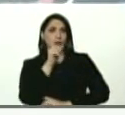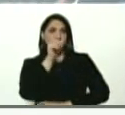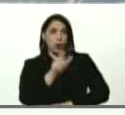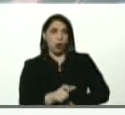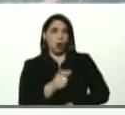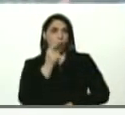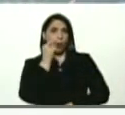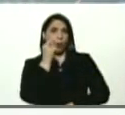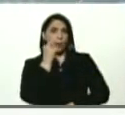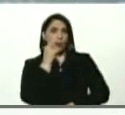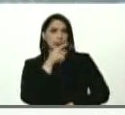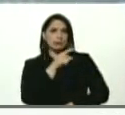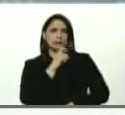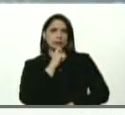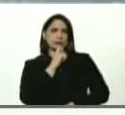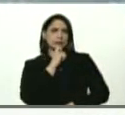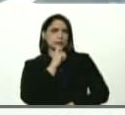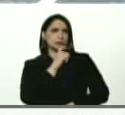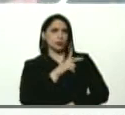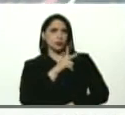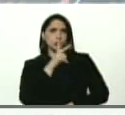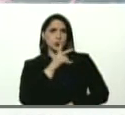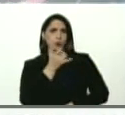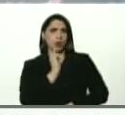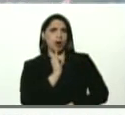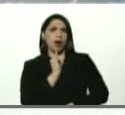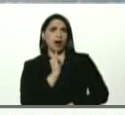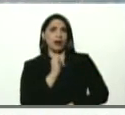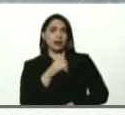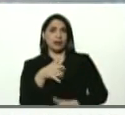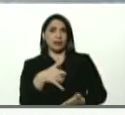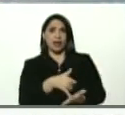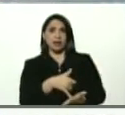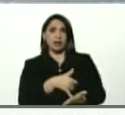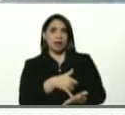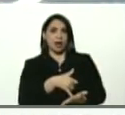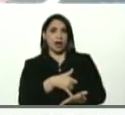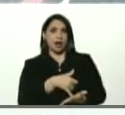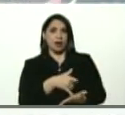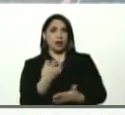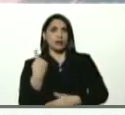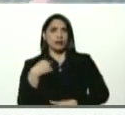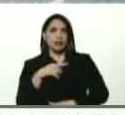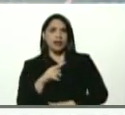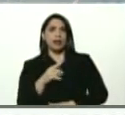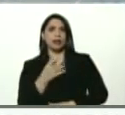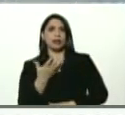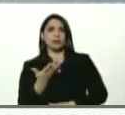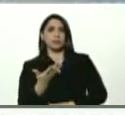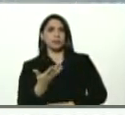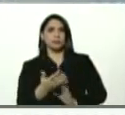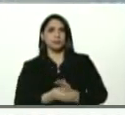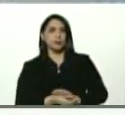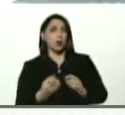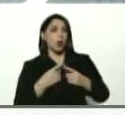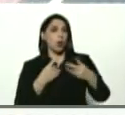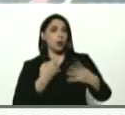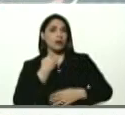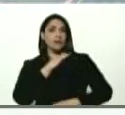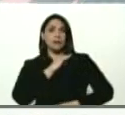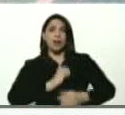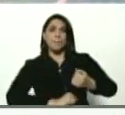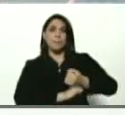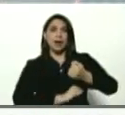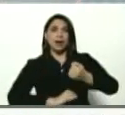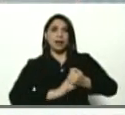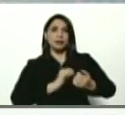se ha complicado, está en una condición delicada, porque tiene una causa, otra enfermedad de base,